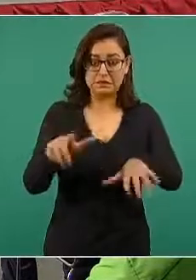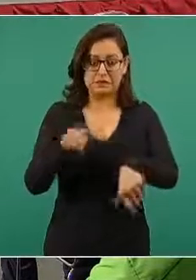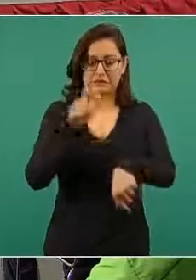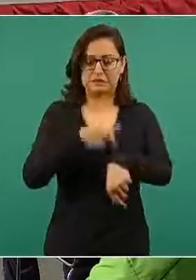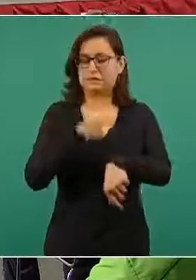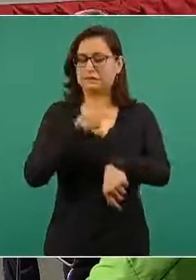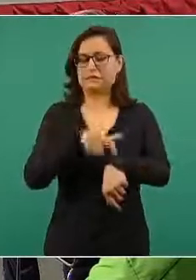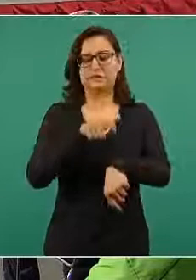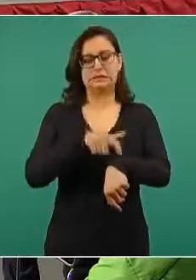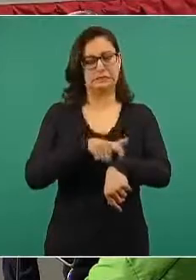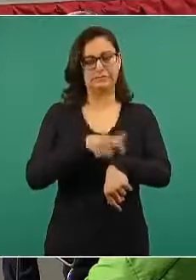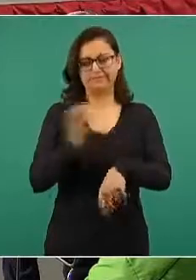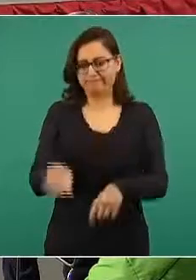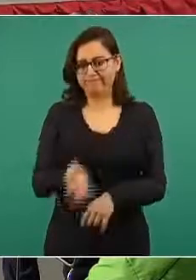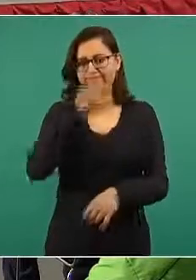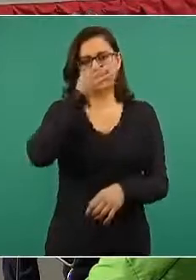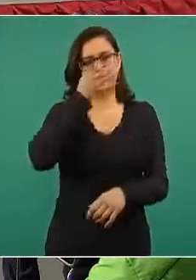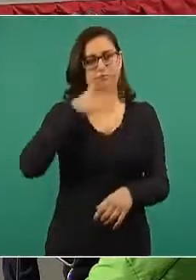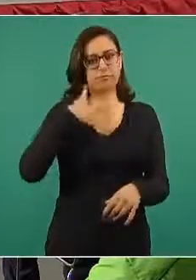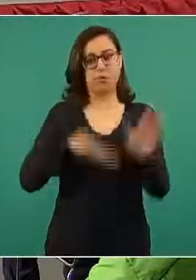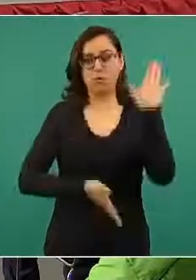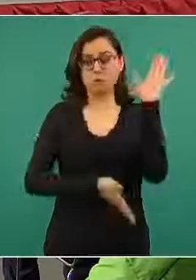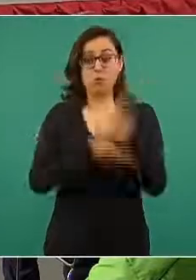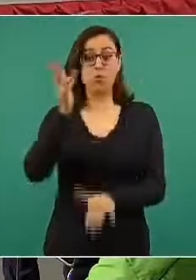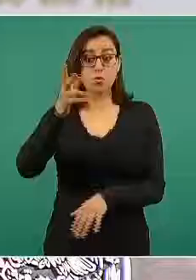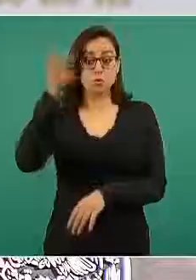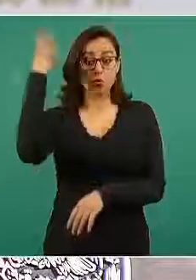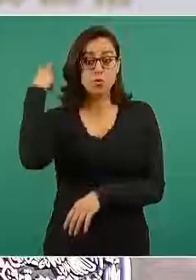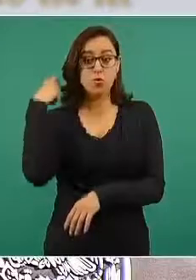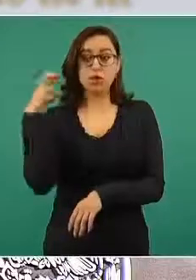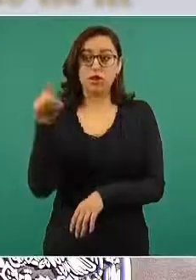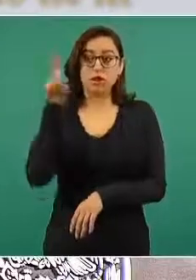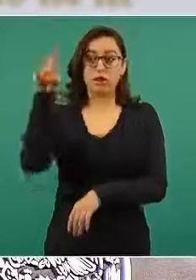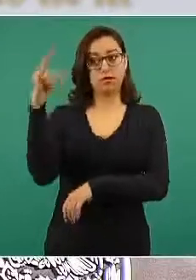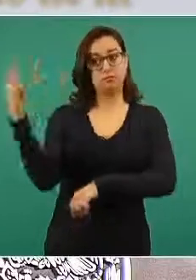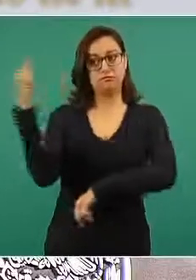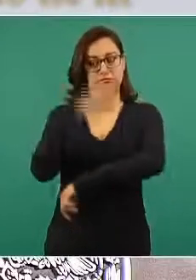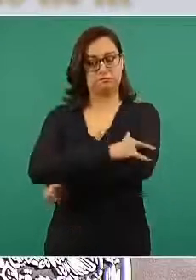gira y tengo que estar en el aeropuerto